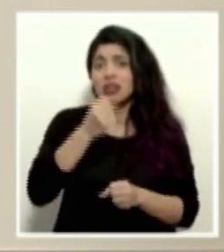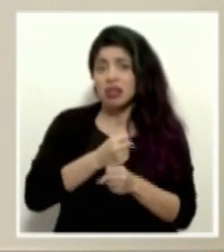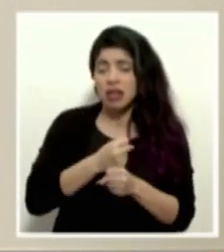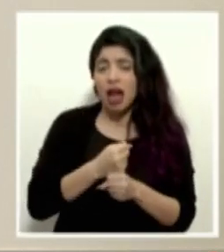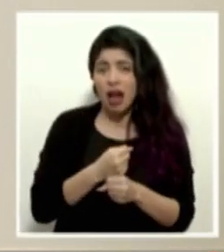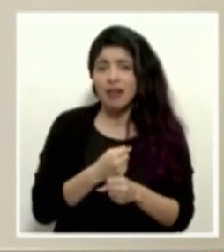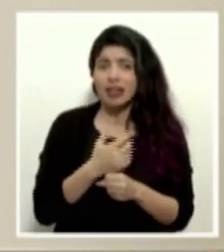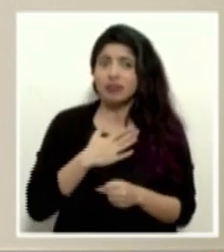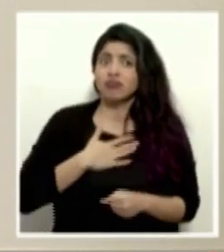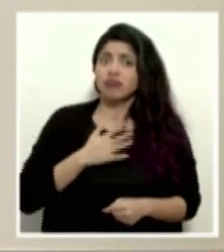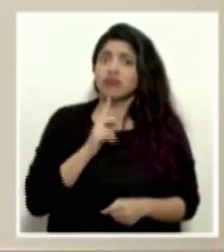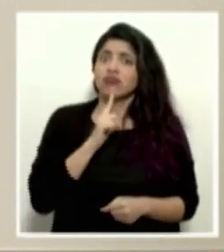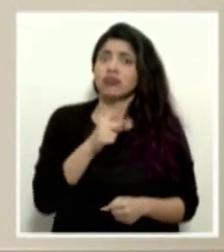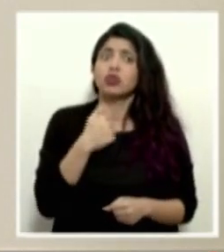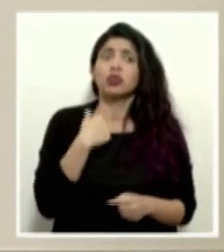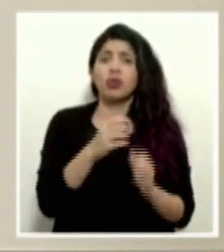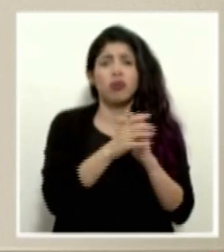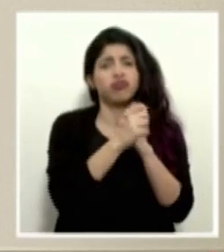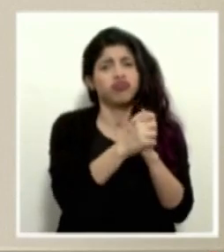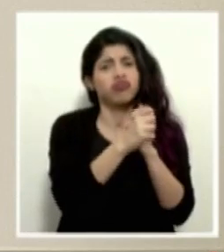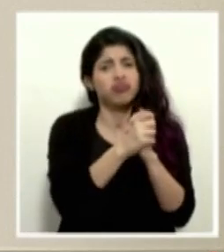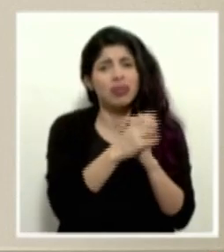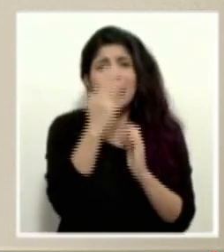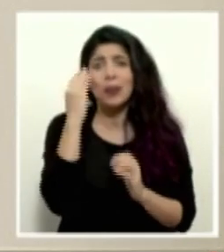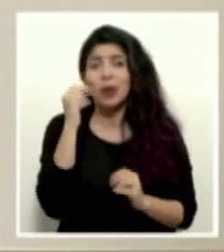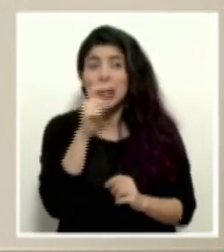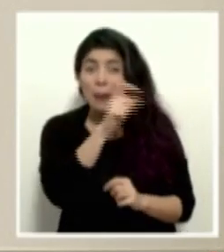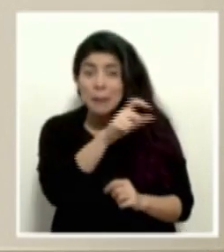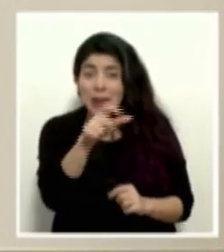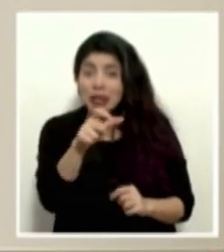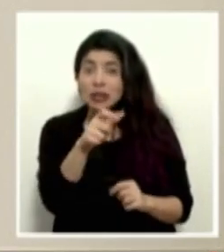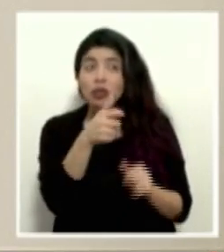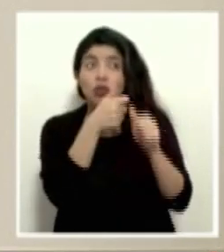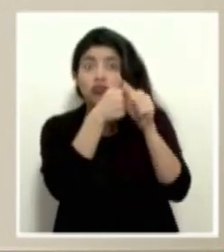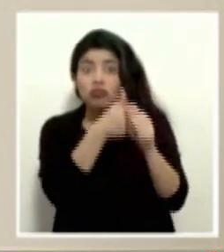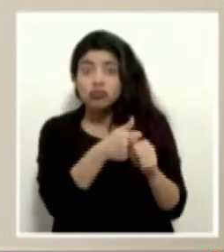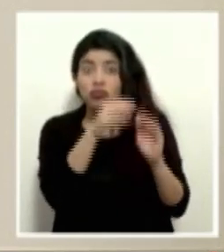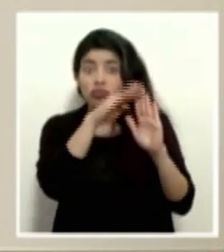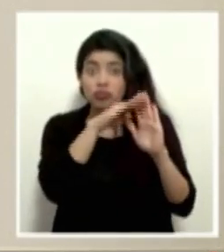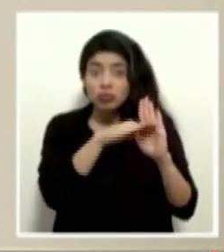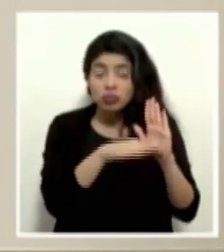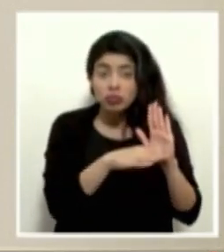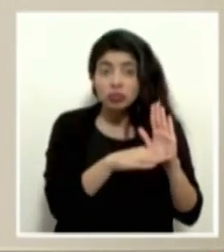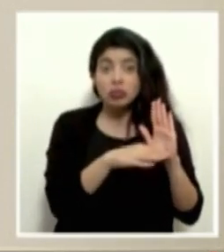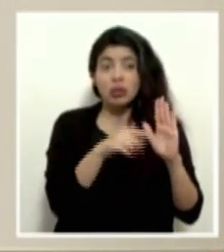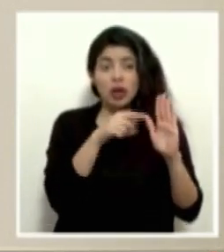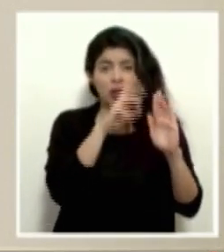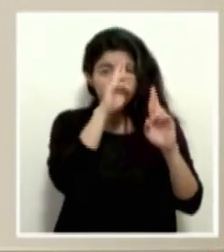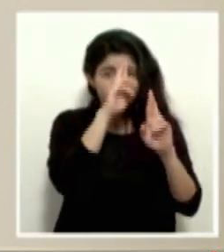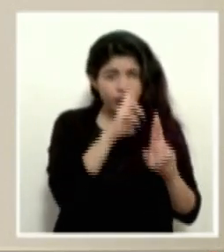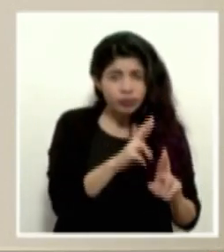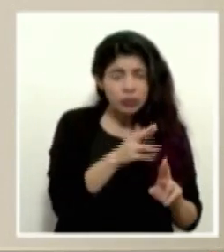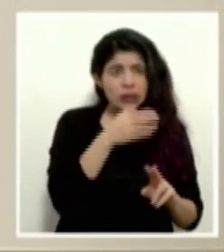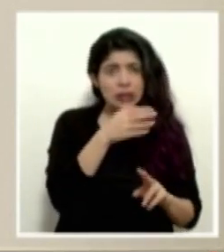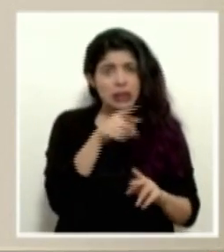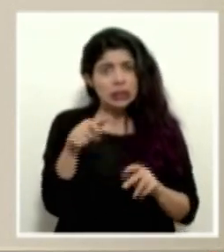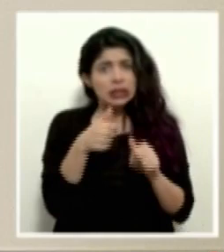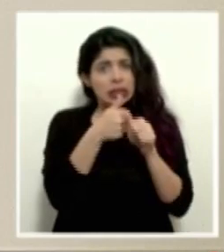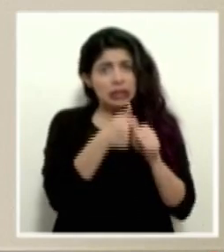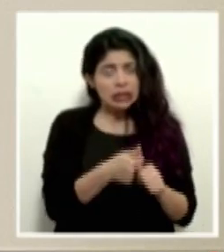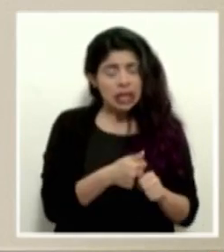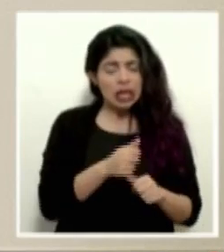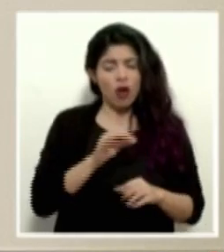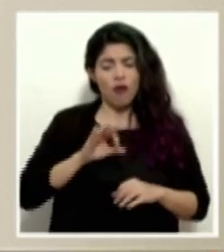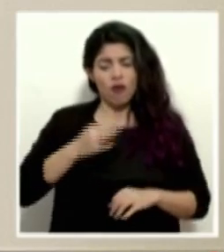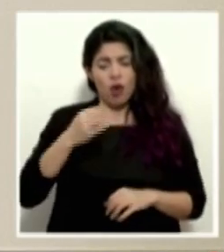créanme que lo felicito porque todos los que siguen las recomendaciones, todos los que siguen los protocolos, todos los que están tratando de la